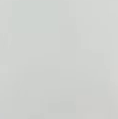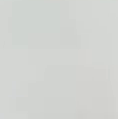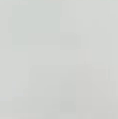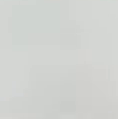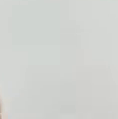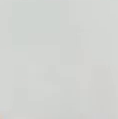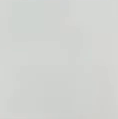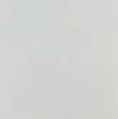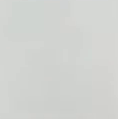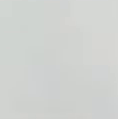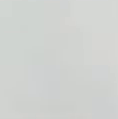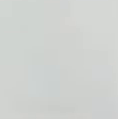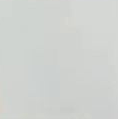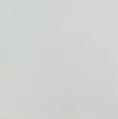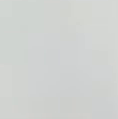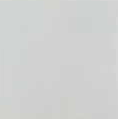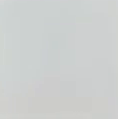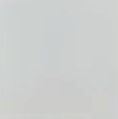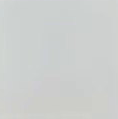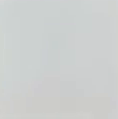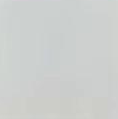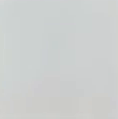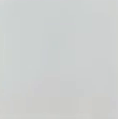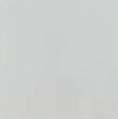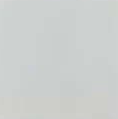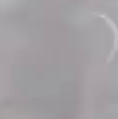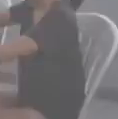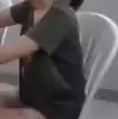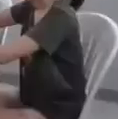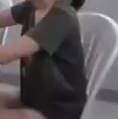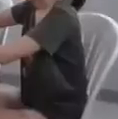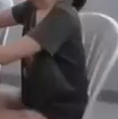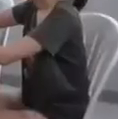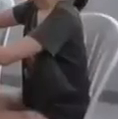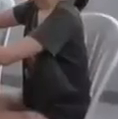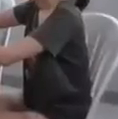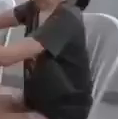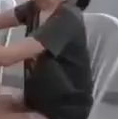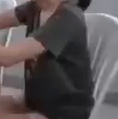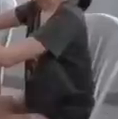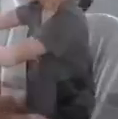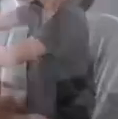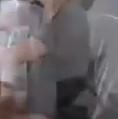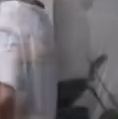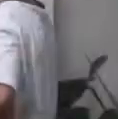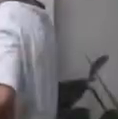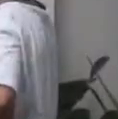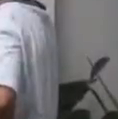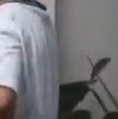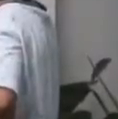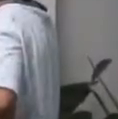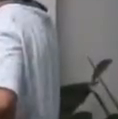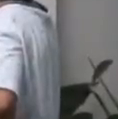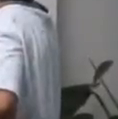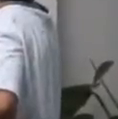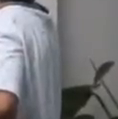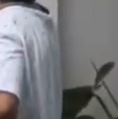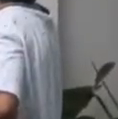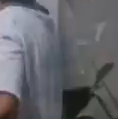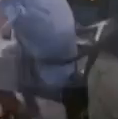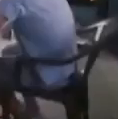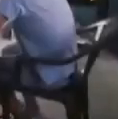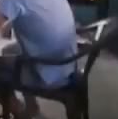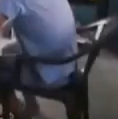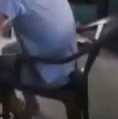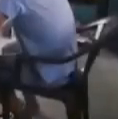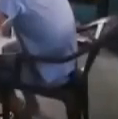Estos días son una gran oportunidad para compartir momentos en familia y fortalecer nuestras relaciones. Por ejemplo, establece un